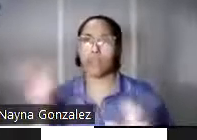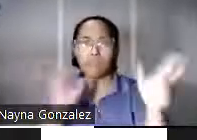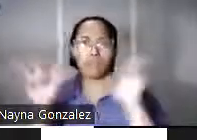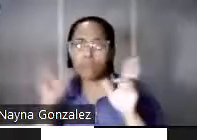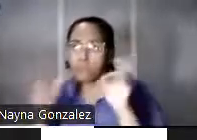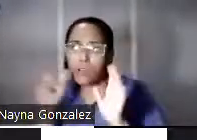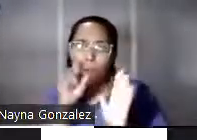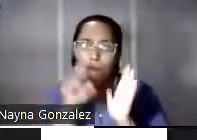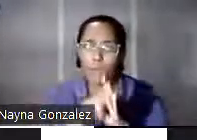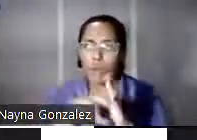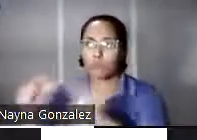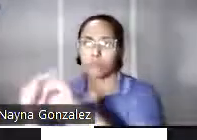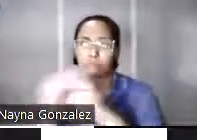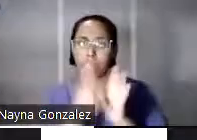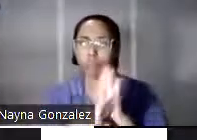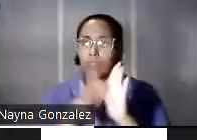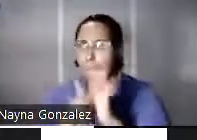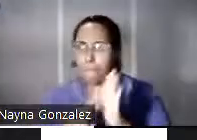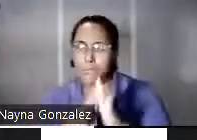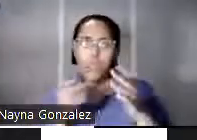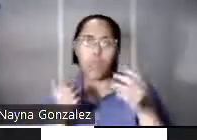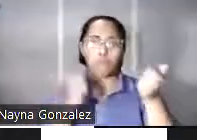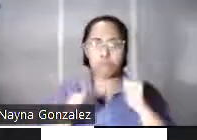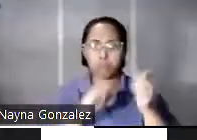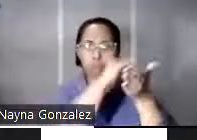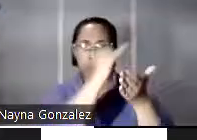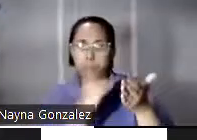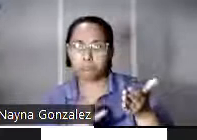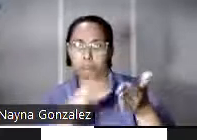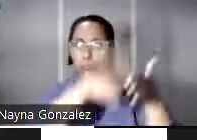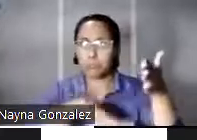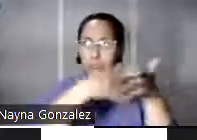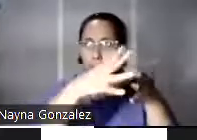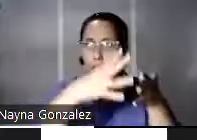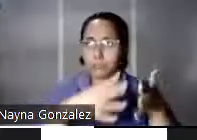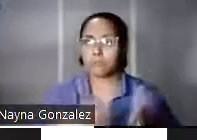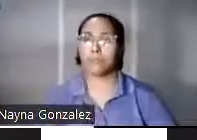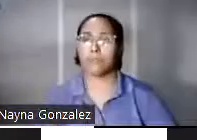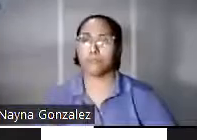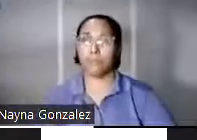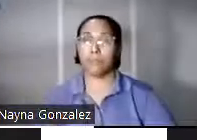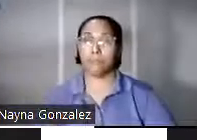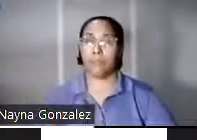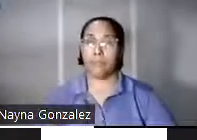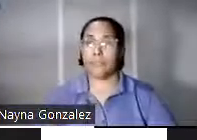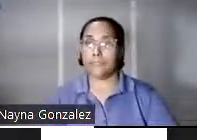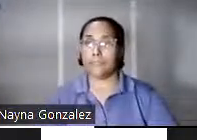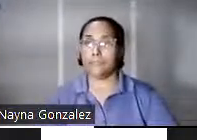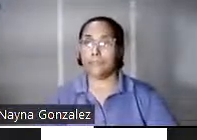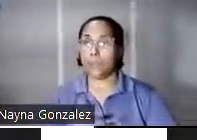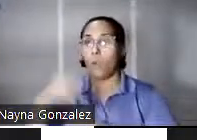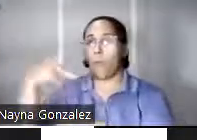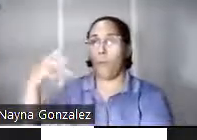fotos, palabras, video, animaciones y gráficas, entre otros. El apogeo de los podcasts